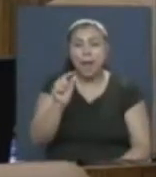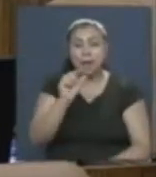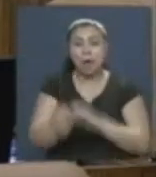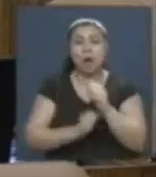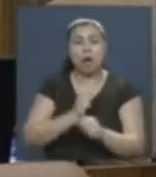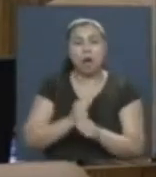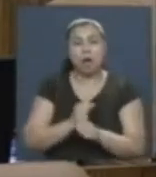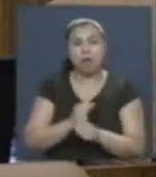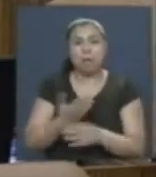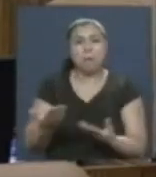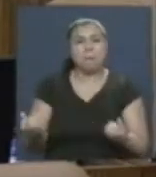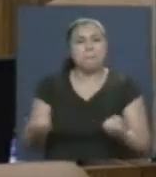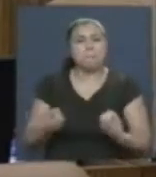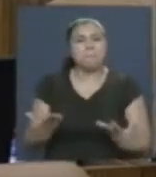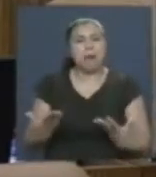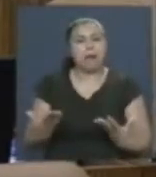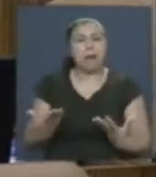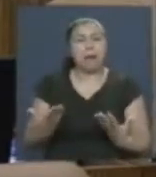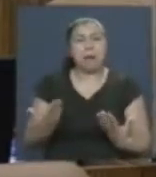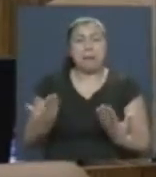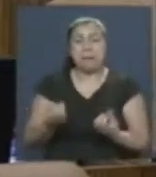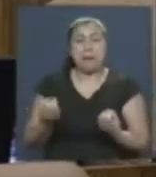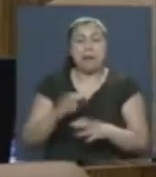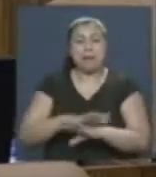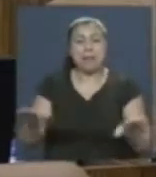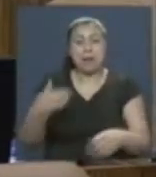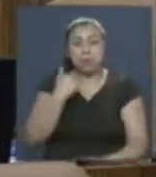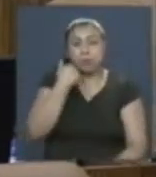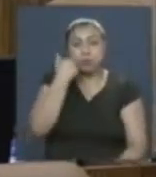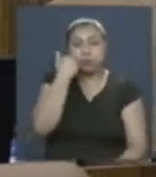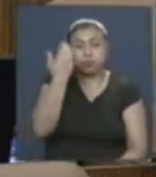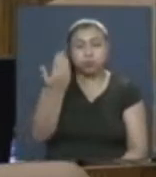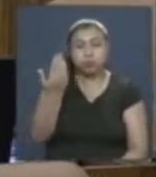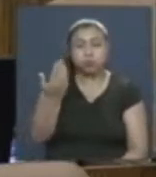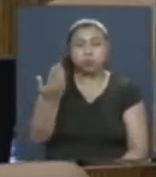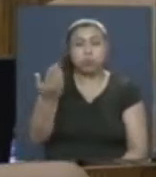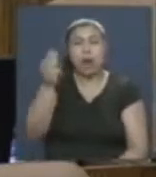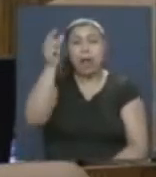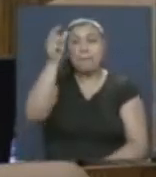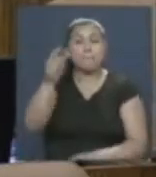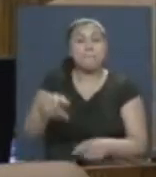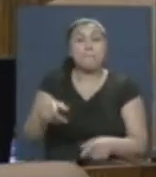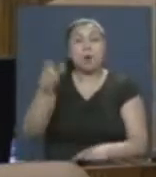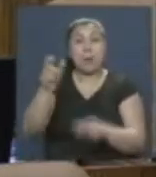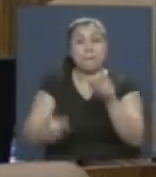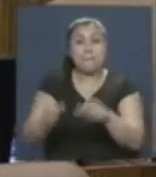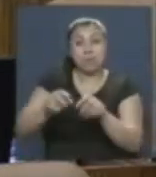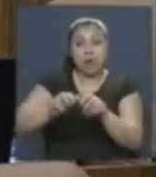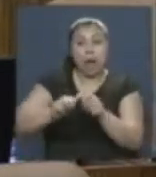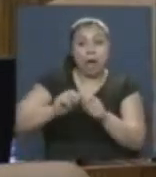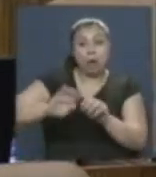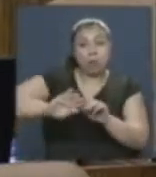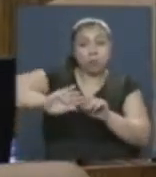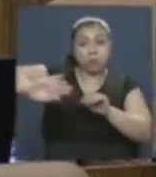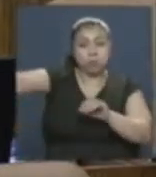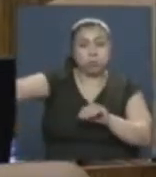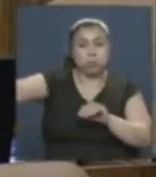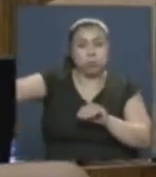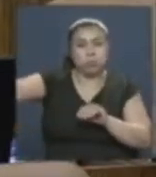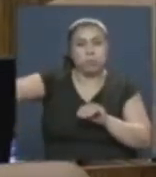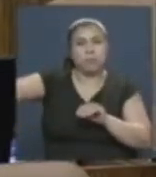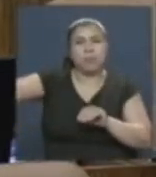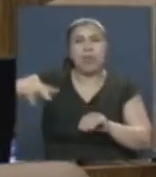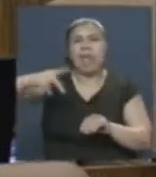a fin de terminar, con la vergüenza de un Estado, de tener un tercio de su superficie territorial de Chile